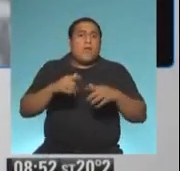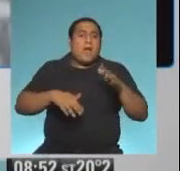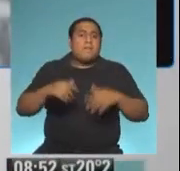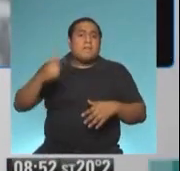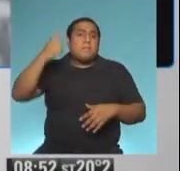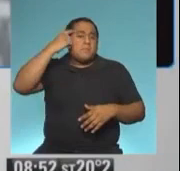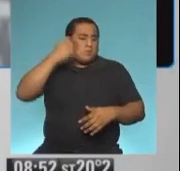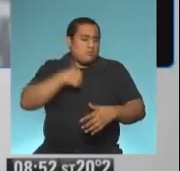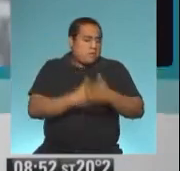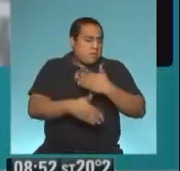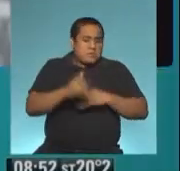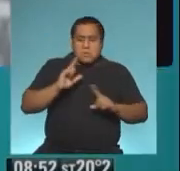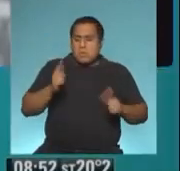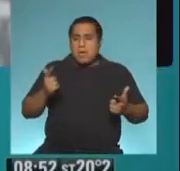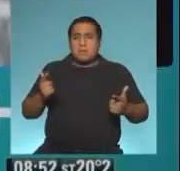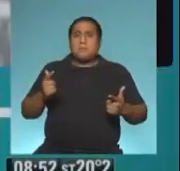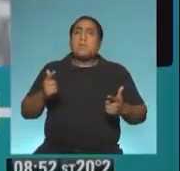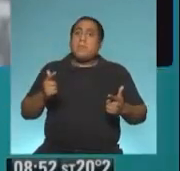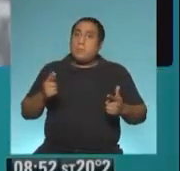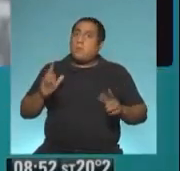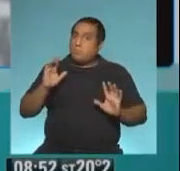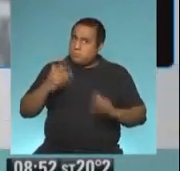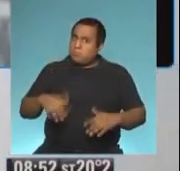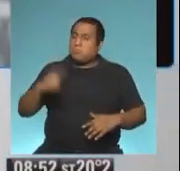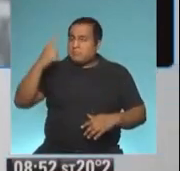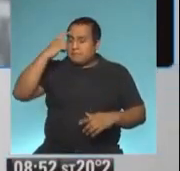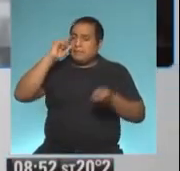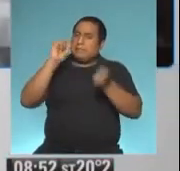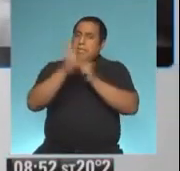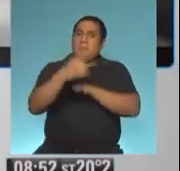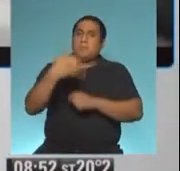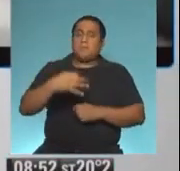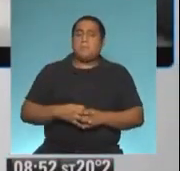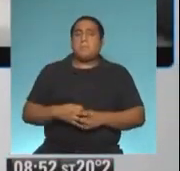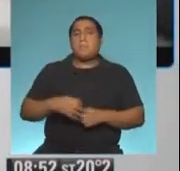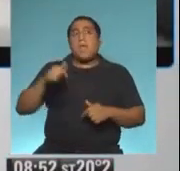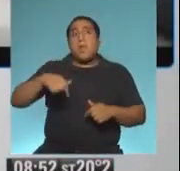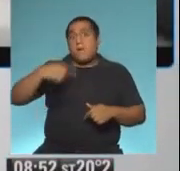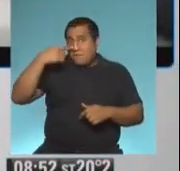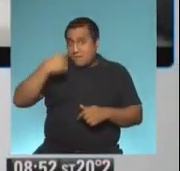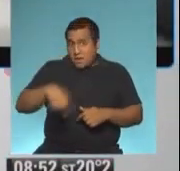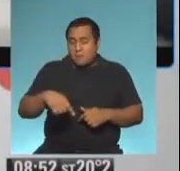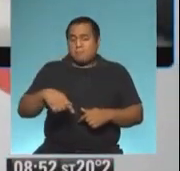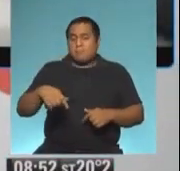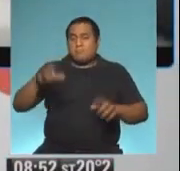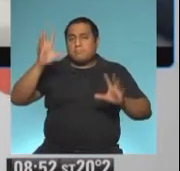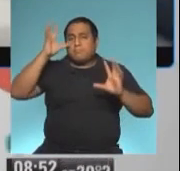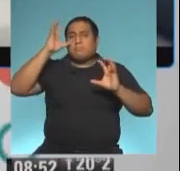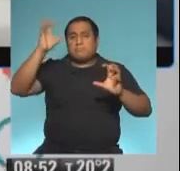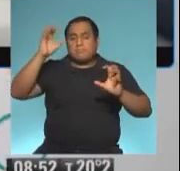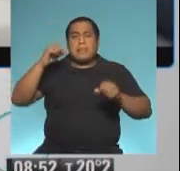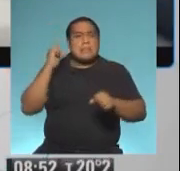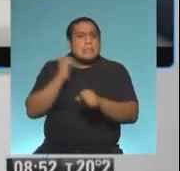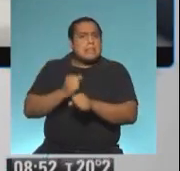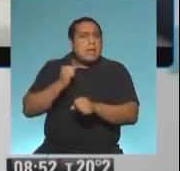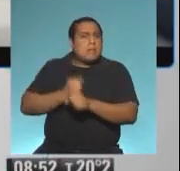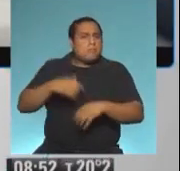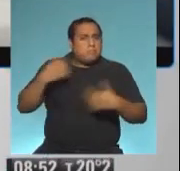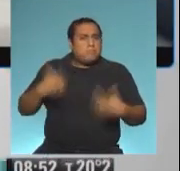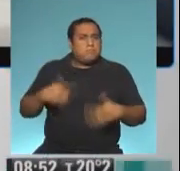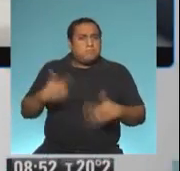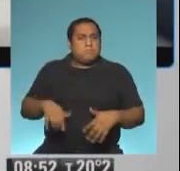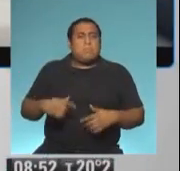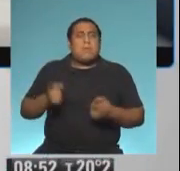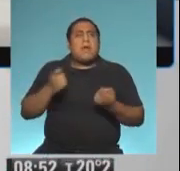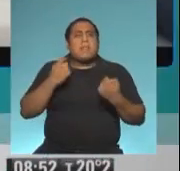discapacidades. Así que ahí hay un gran desafío. Me gustaría, Fernando, para finalizar, que recordemos que también se hizo mucho trabajo para generar